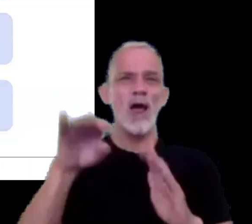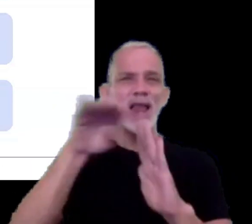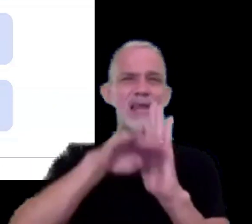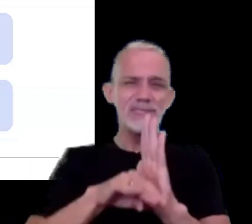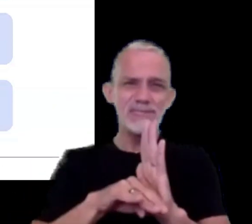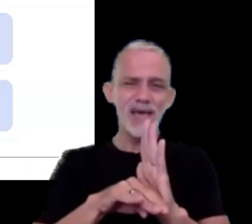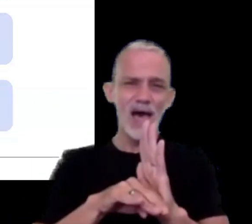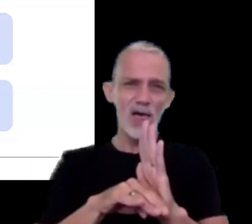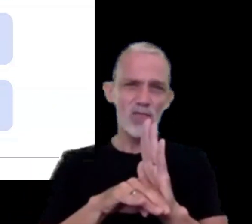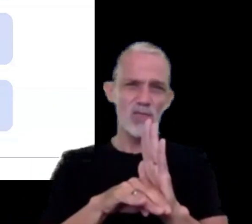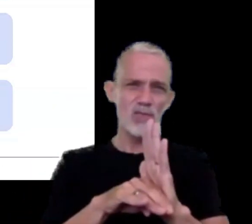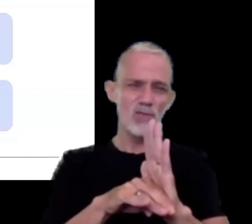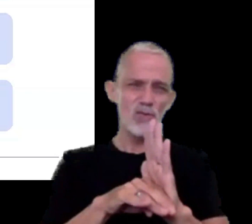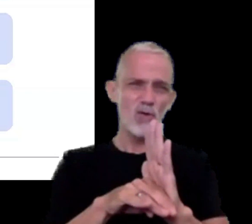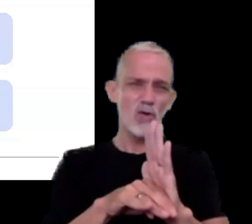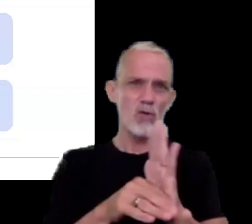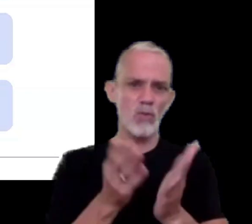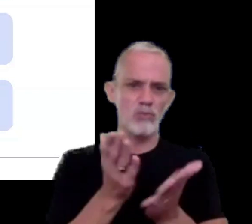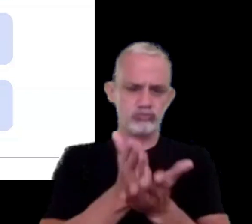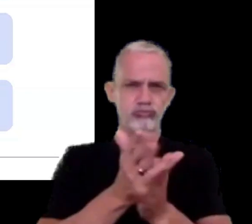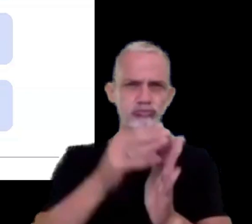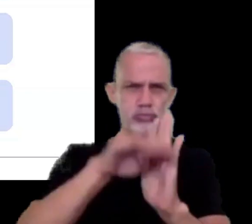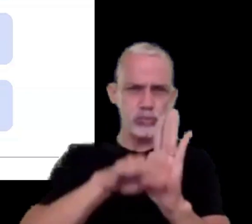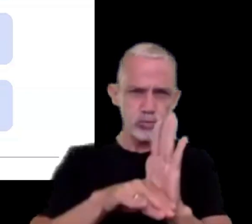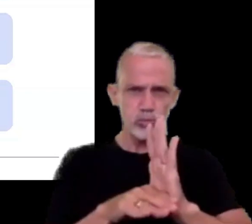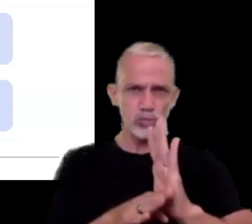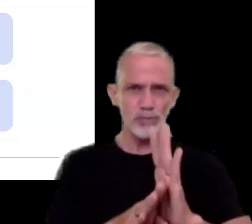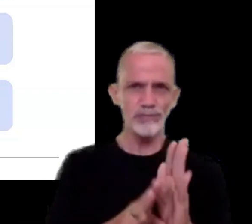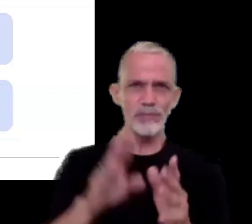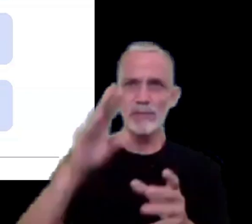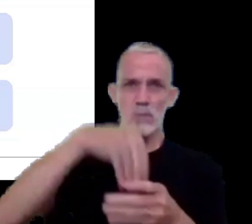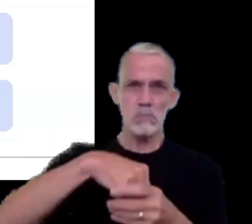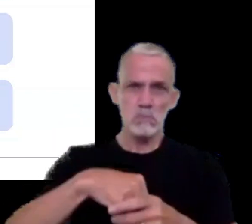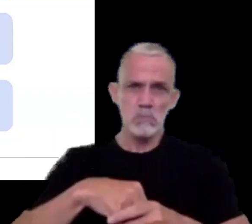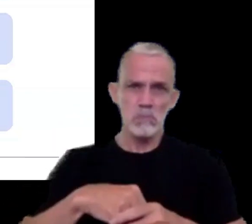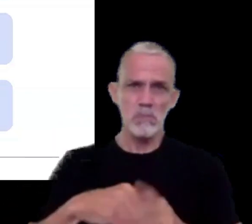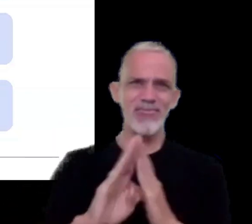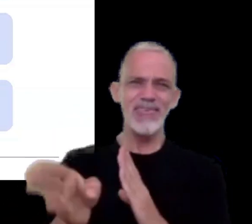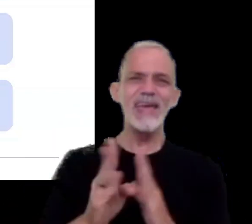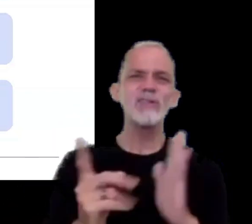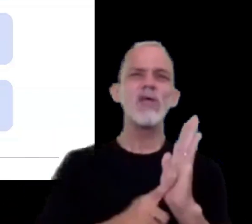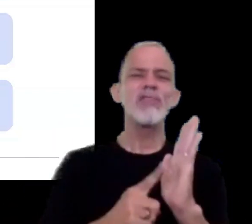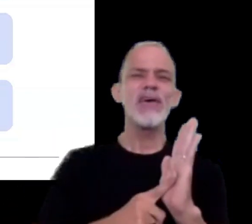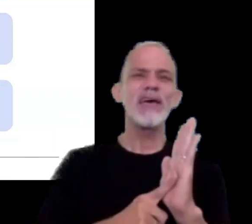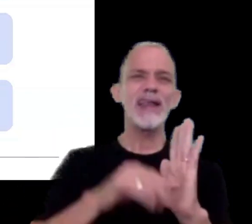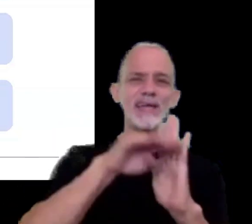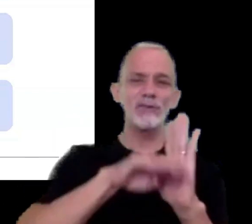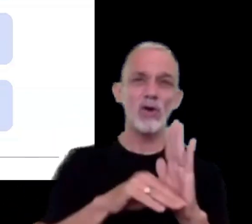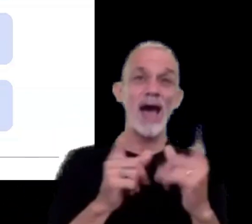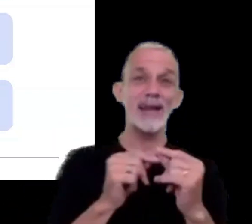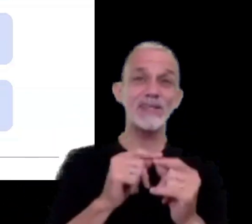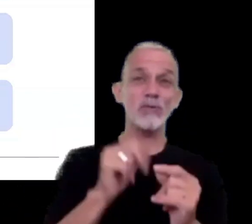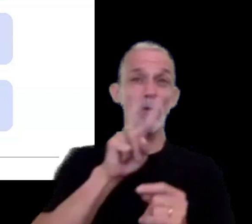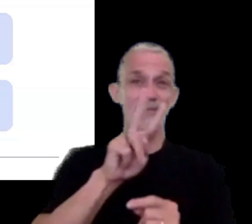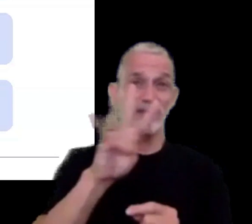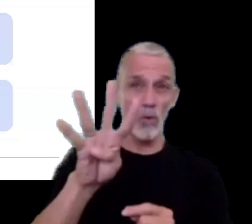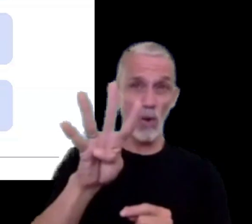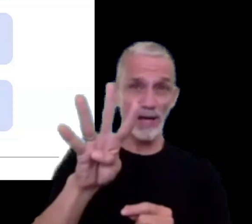taxativo incorporado directamente en el decreto reglamentario en el artículo 24